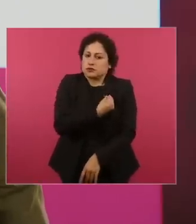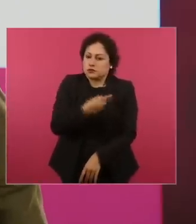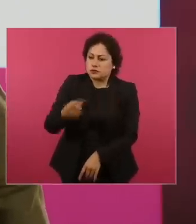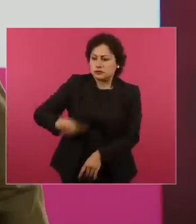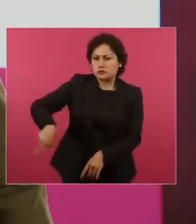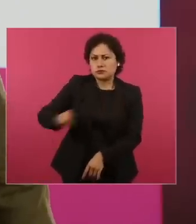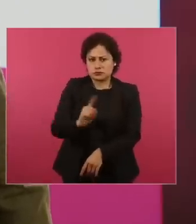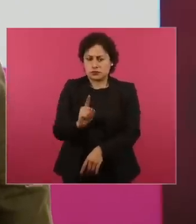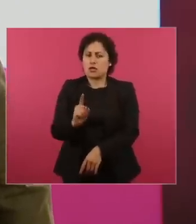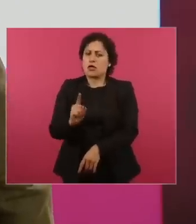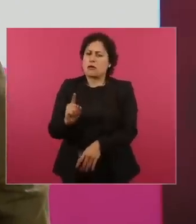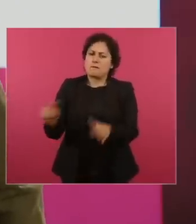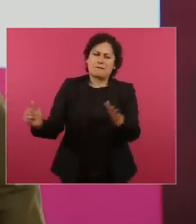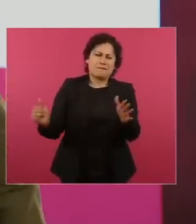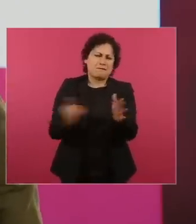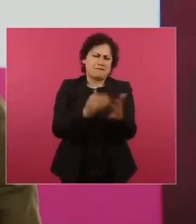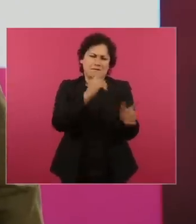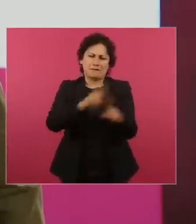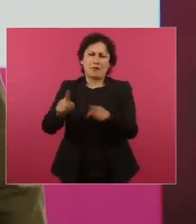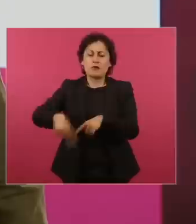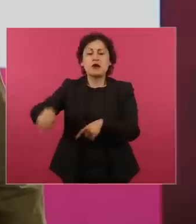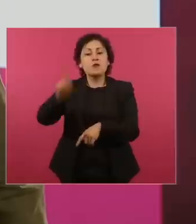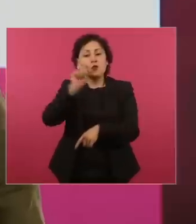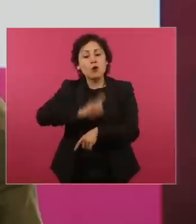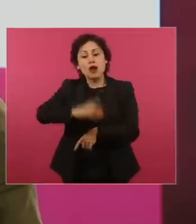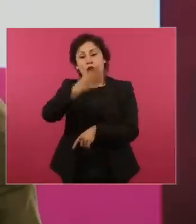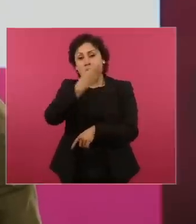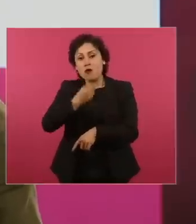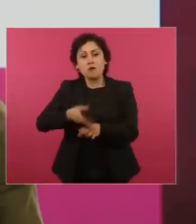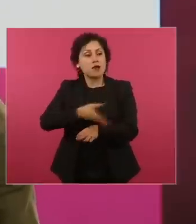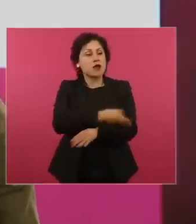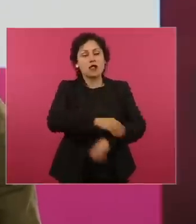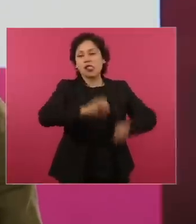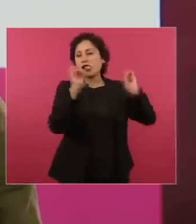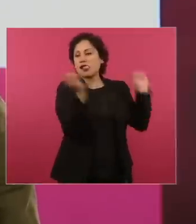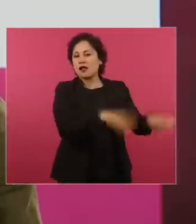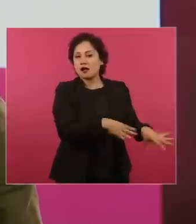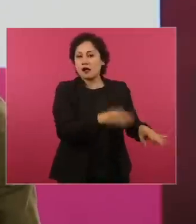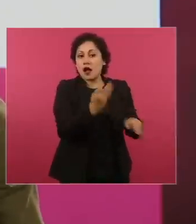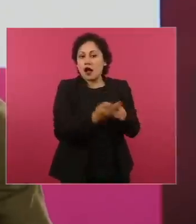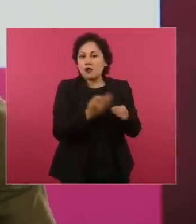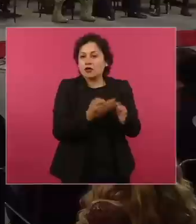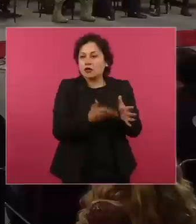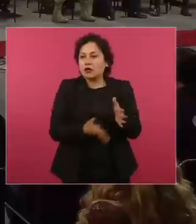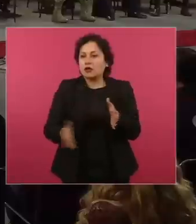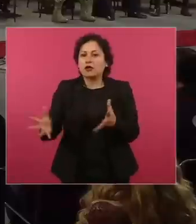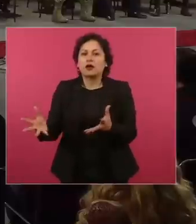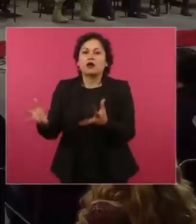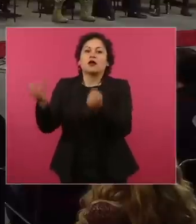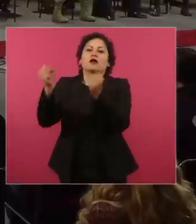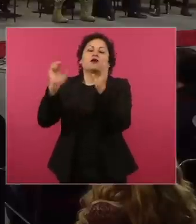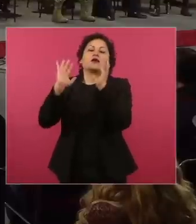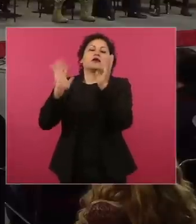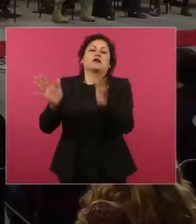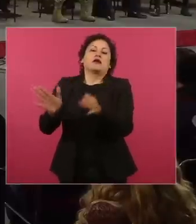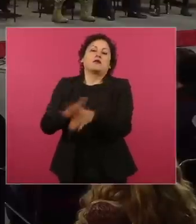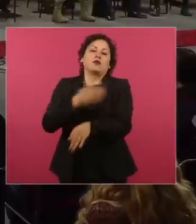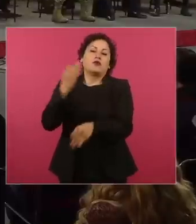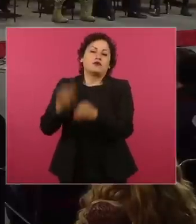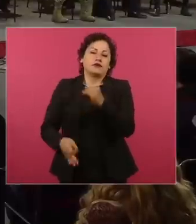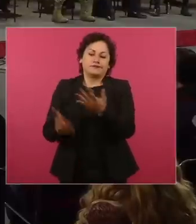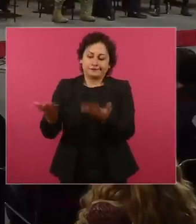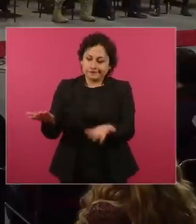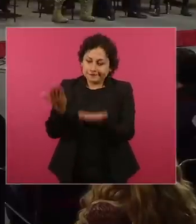y hombres que quedaron desamparados y que hoy ven una luz en el camino. Muchísimas felicidades.